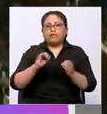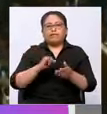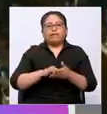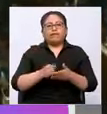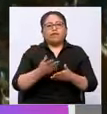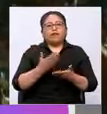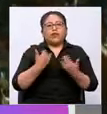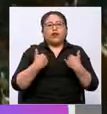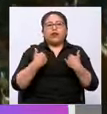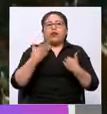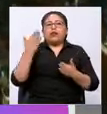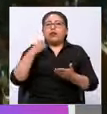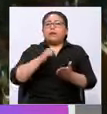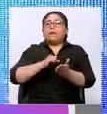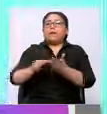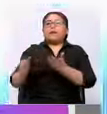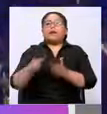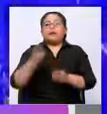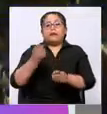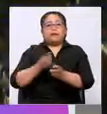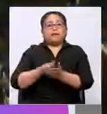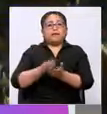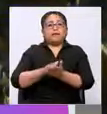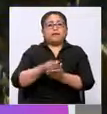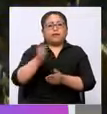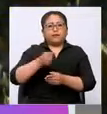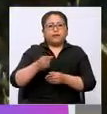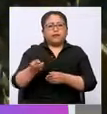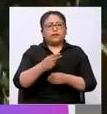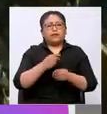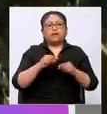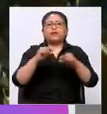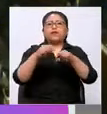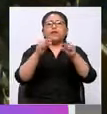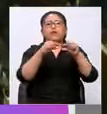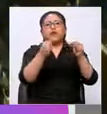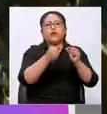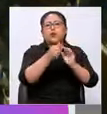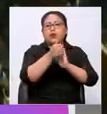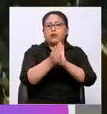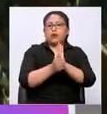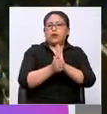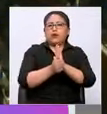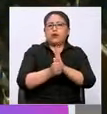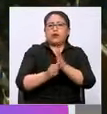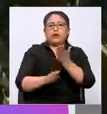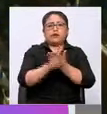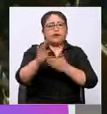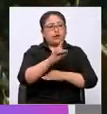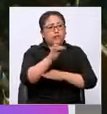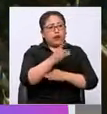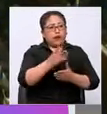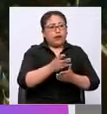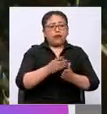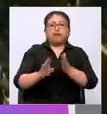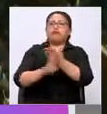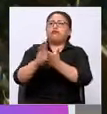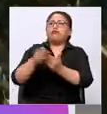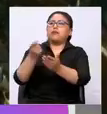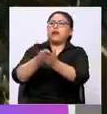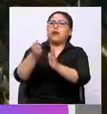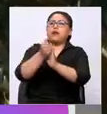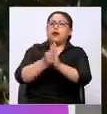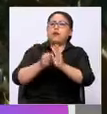saliendo. ¿Por qué no han pagado teniendo los recursos a los consorcios internacionales de abogados que nos defienden para que hagan una defensa legal del Estado?